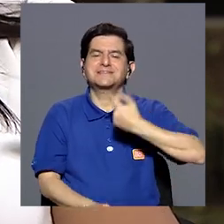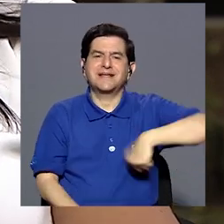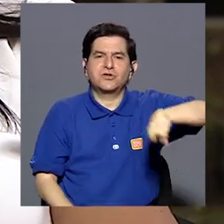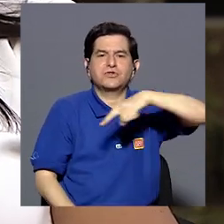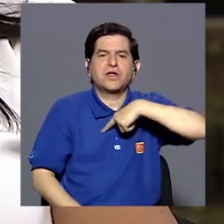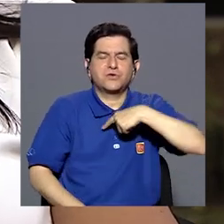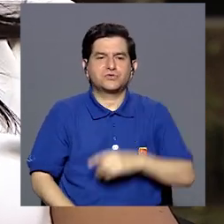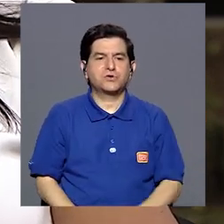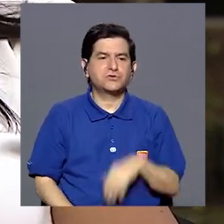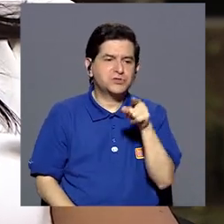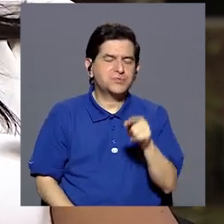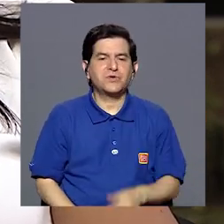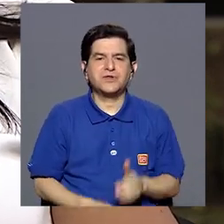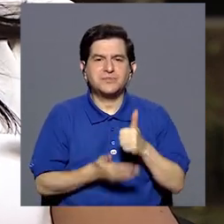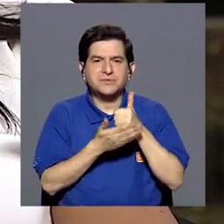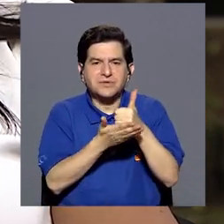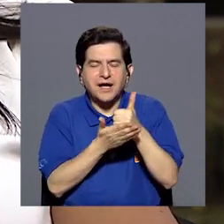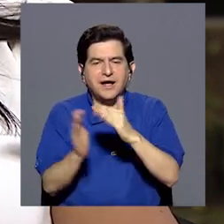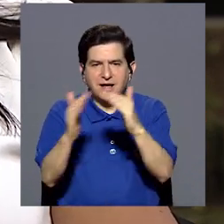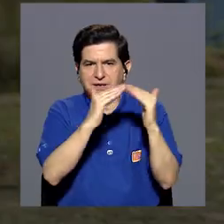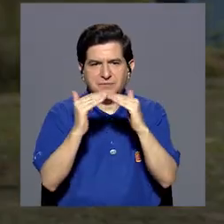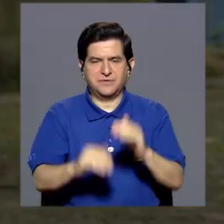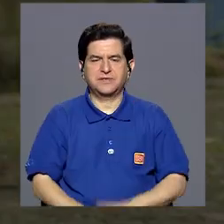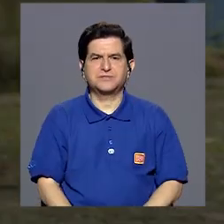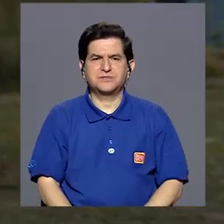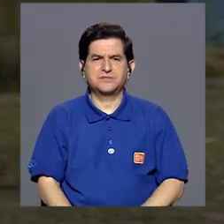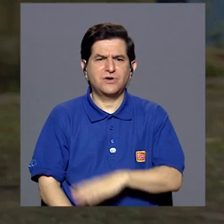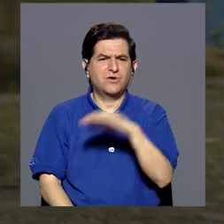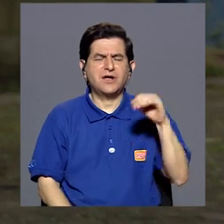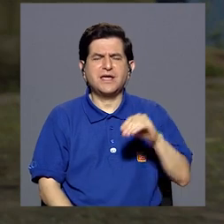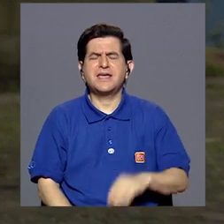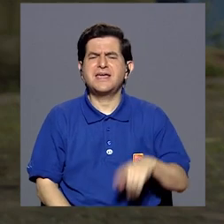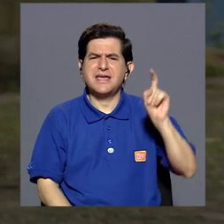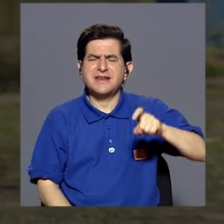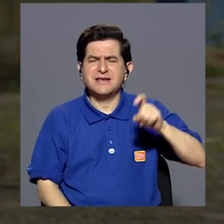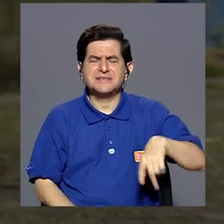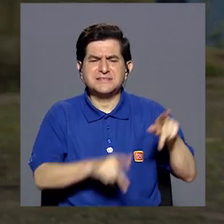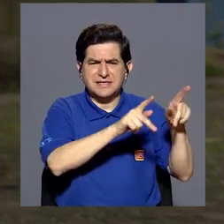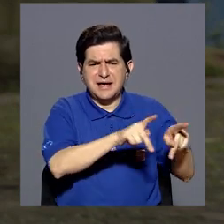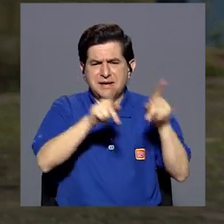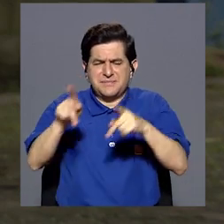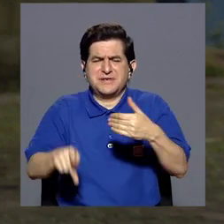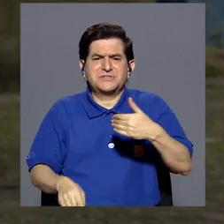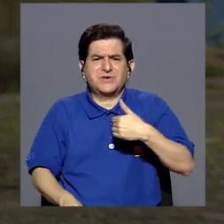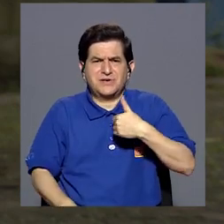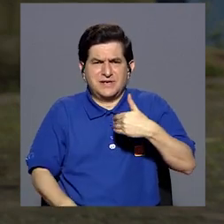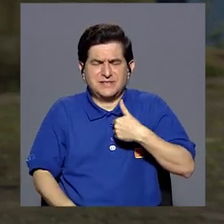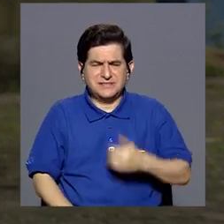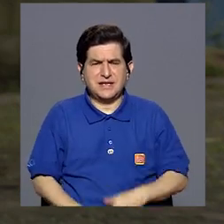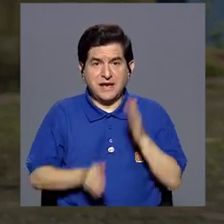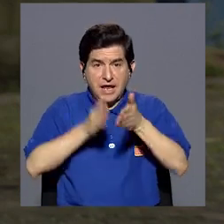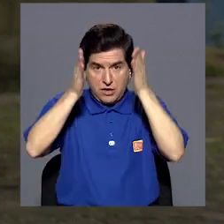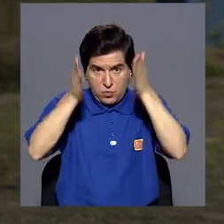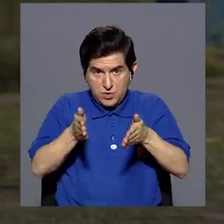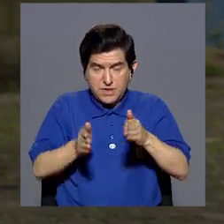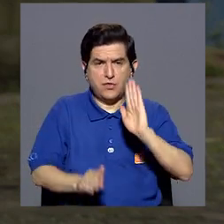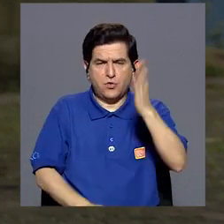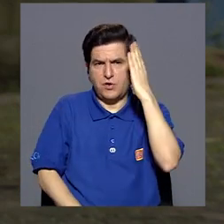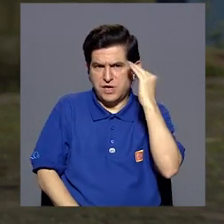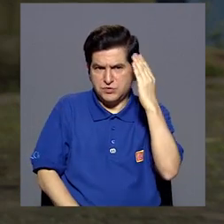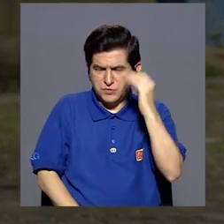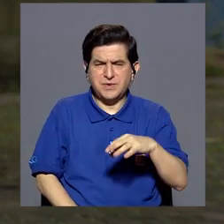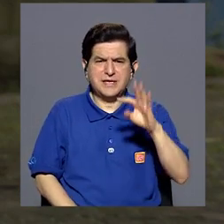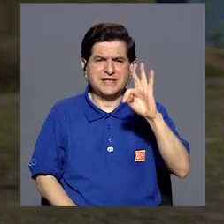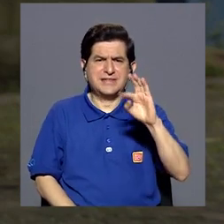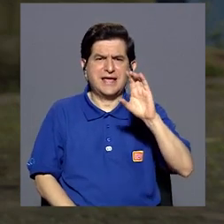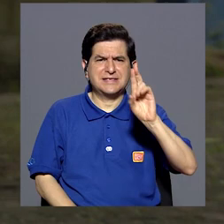podemos llegarle a la población. Sofía, ¿y cuáles son las necesidades que estos cuidadores presentan en su experiencia, por ejemplo, en el